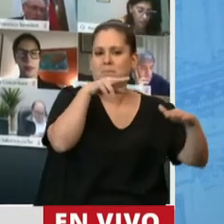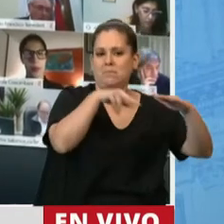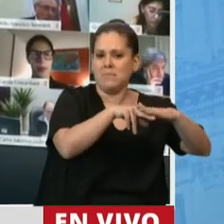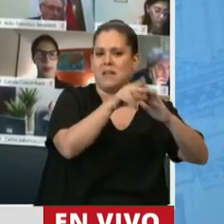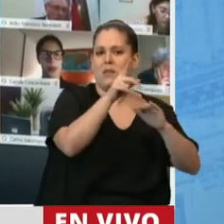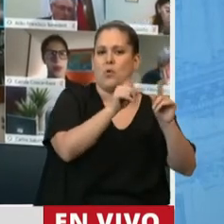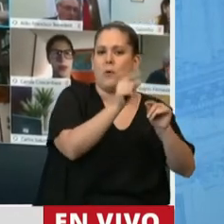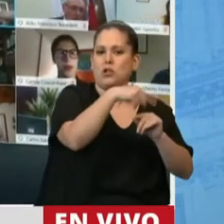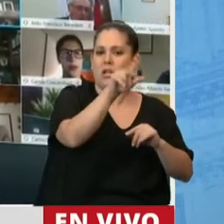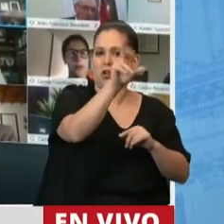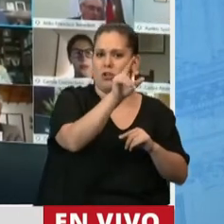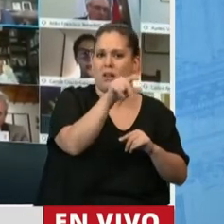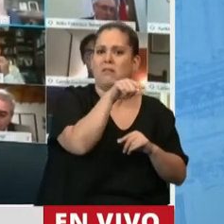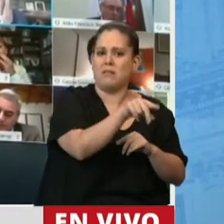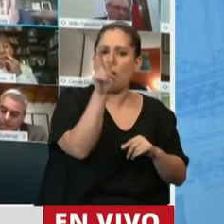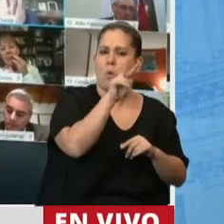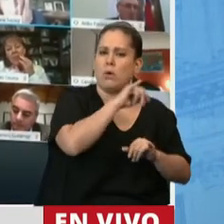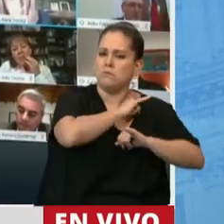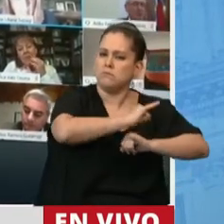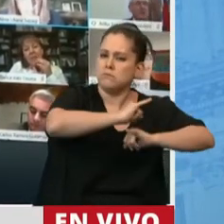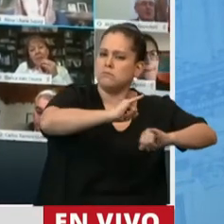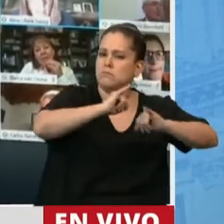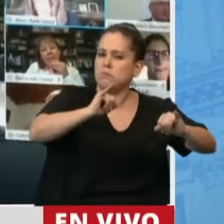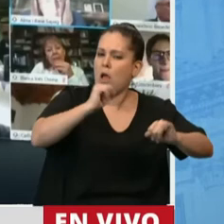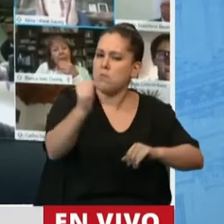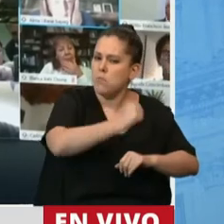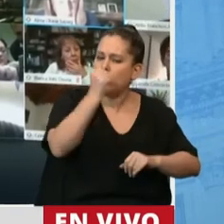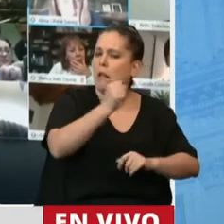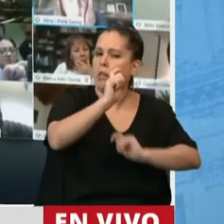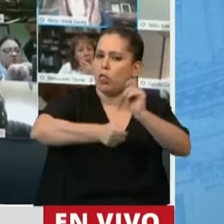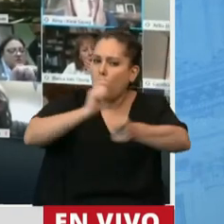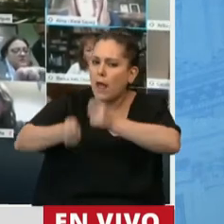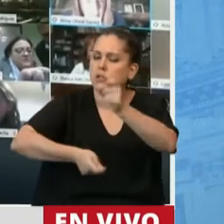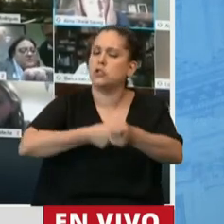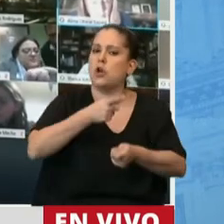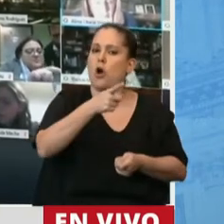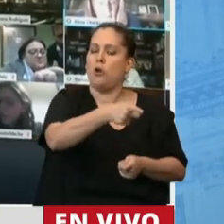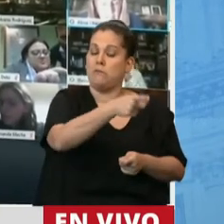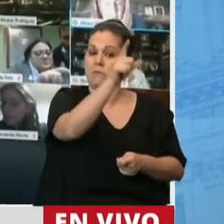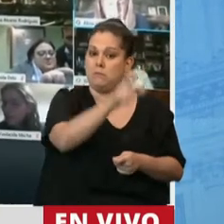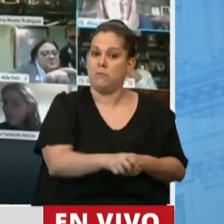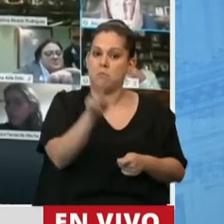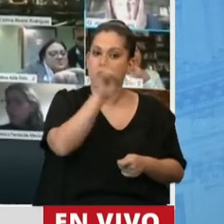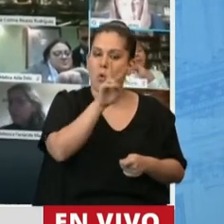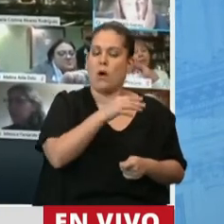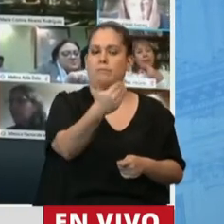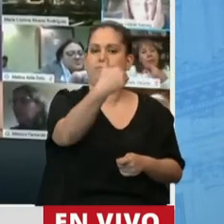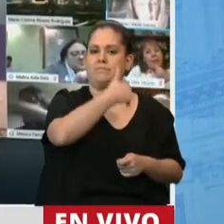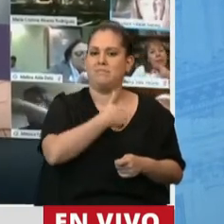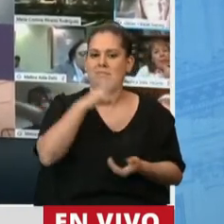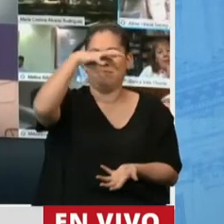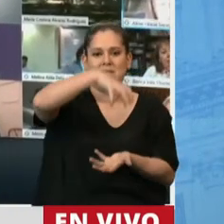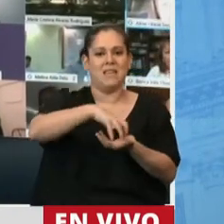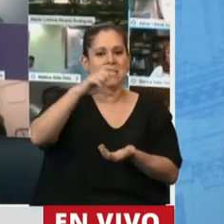a difundir la importancia de la donación de plasma, y gracias a que ella se acercó al CEMIC a donar